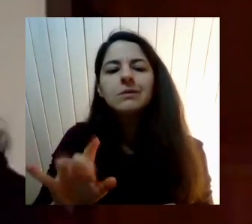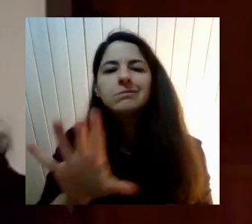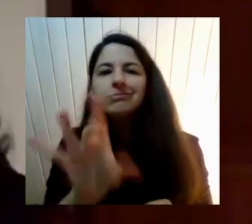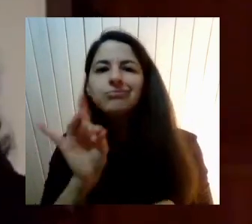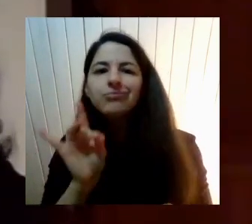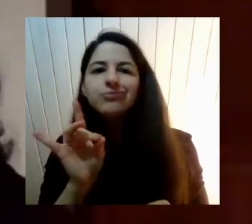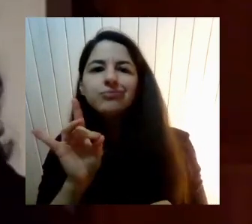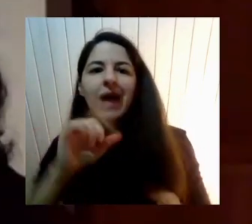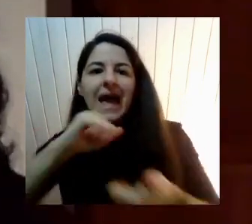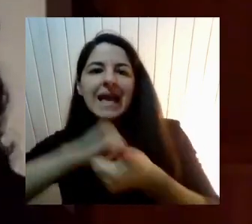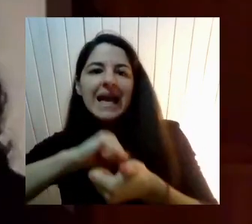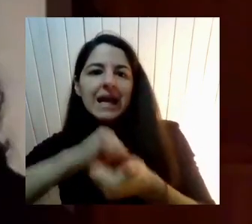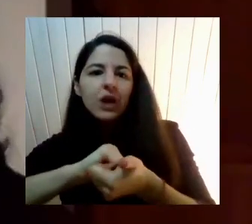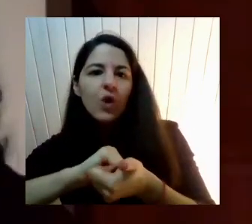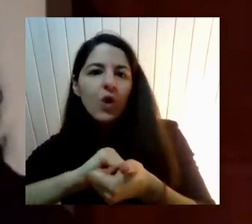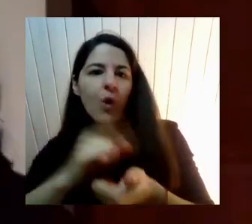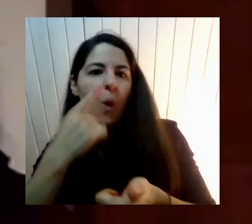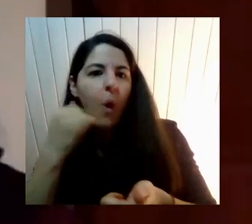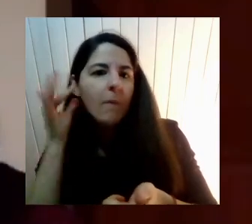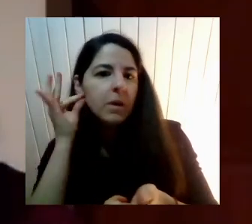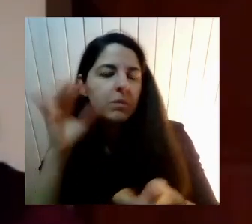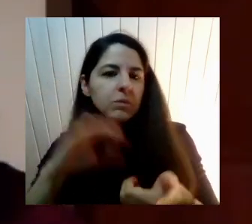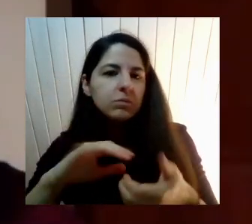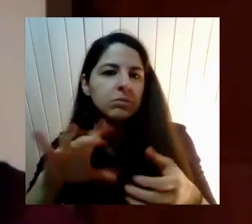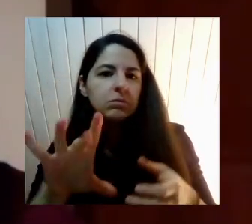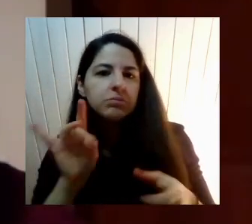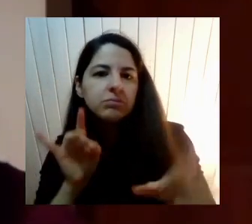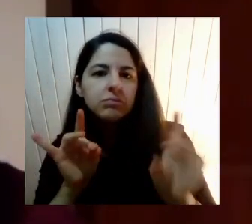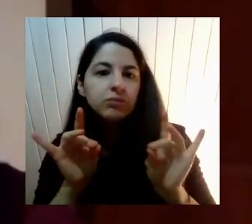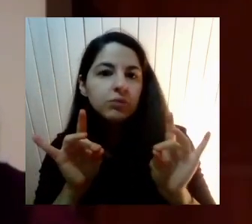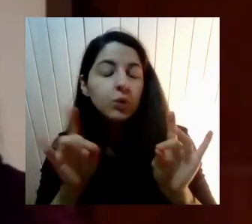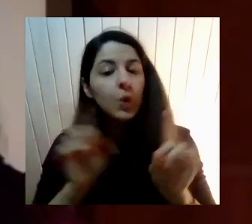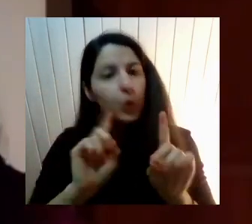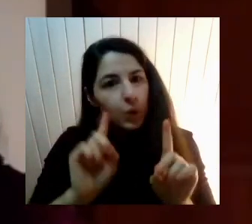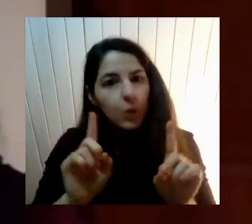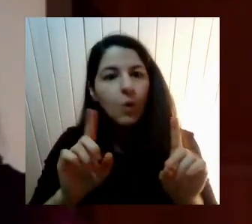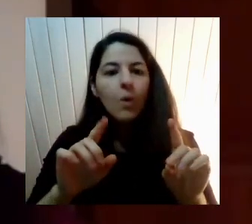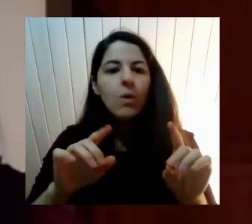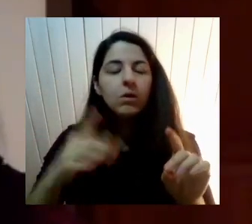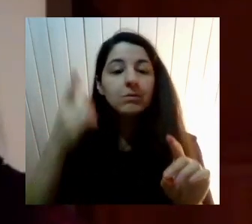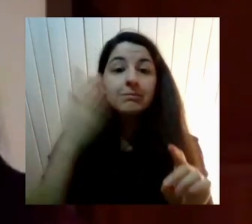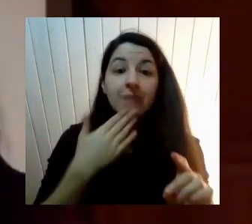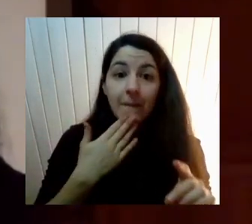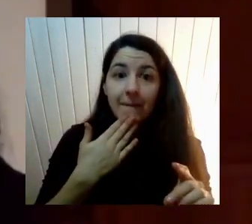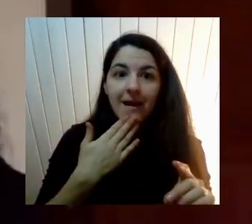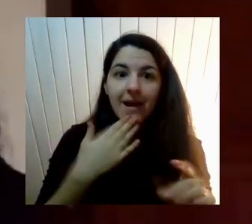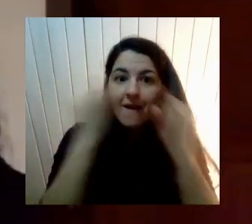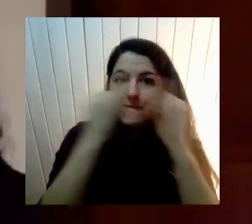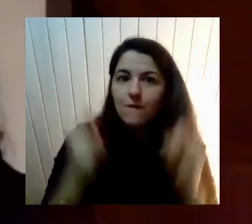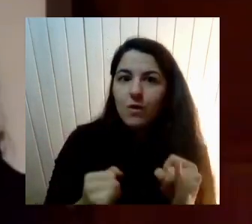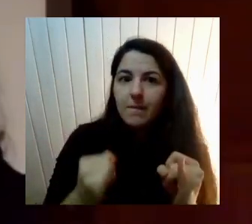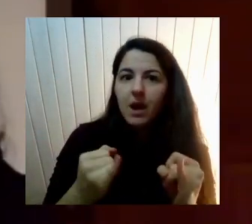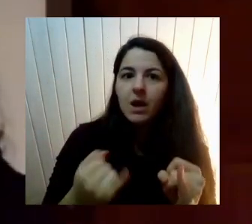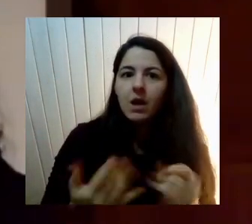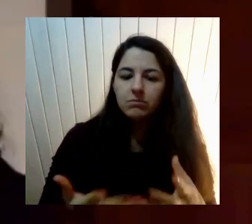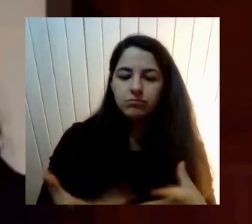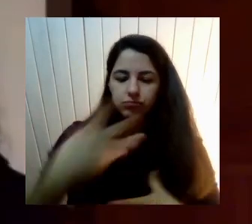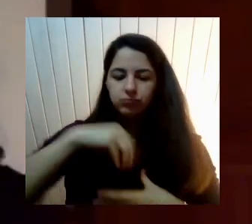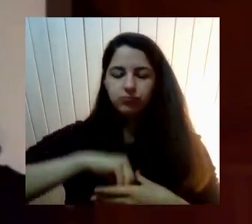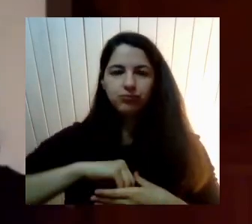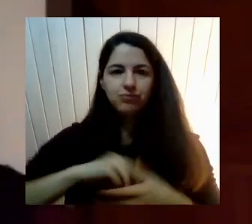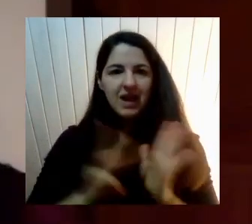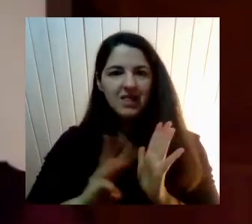Con que La forma En que Esos mismos niños Están construyendo Su proceso De identificación O su construcción De género